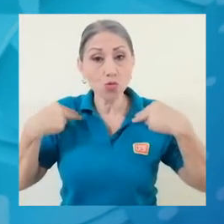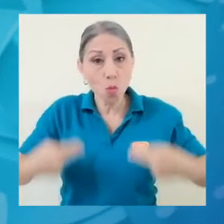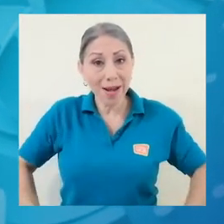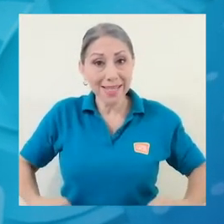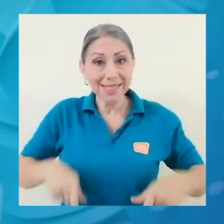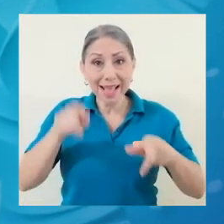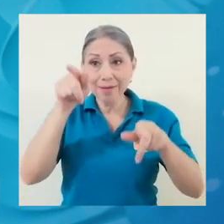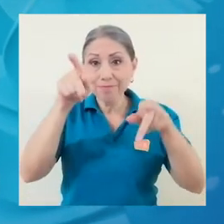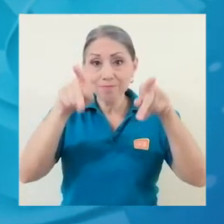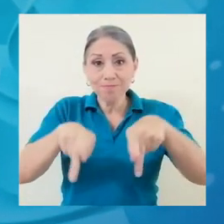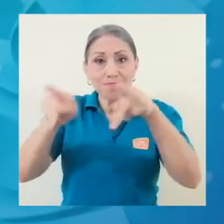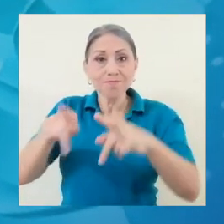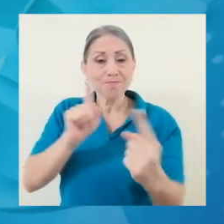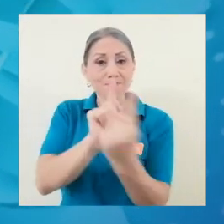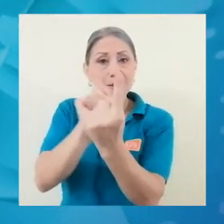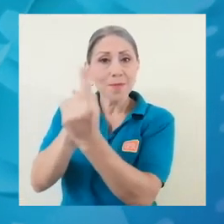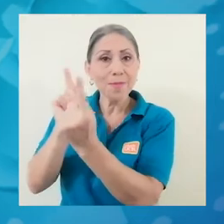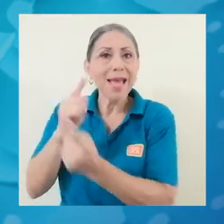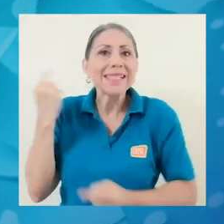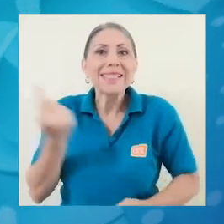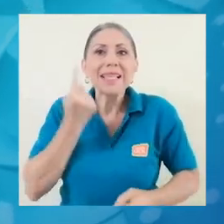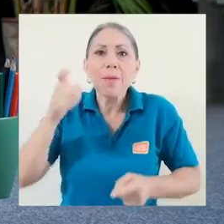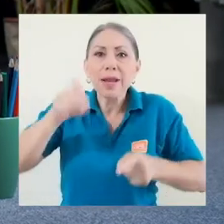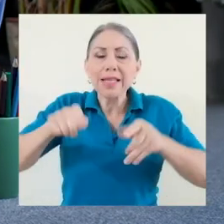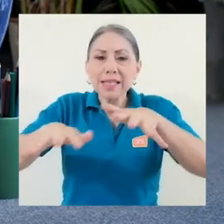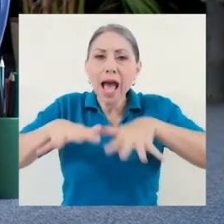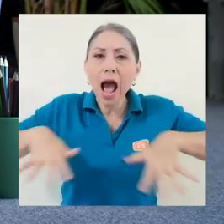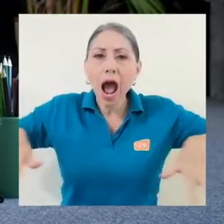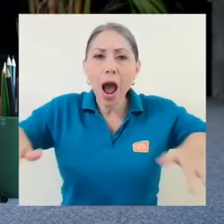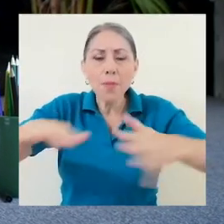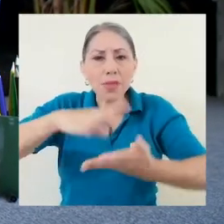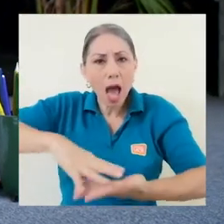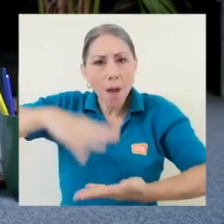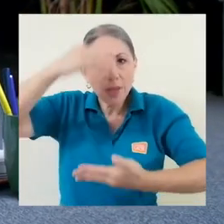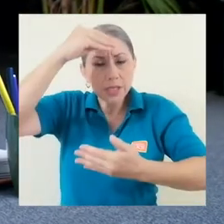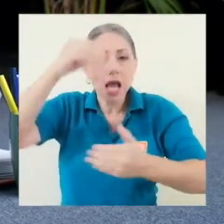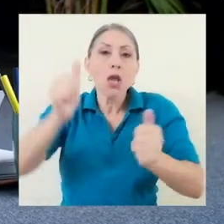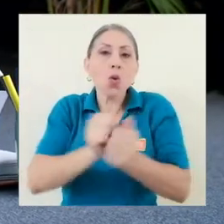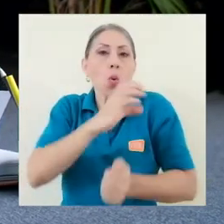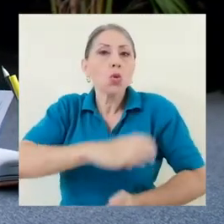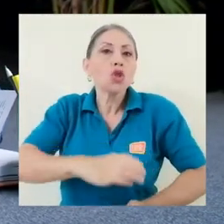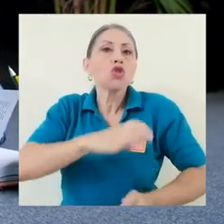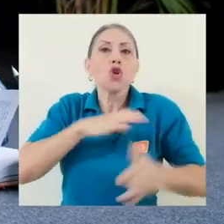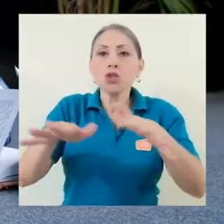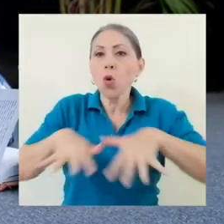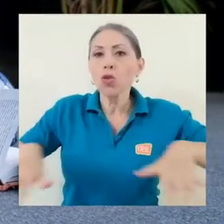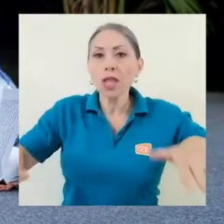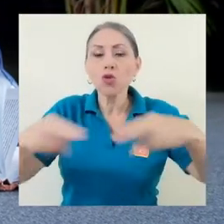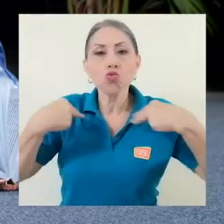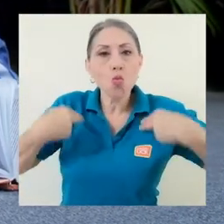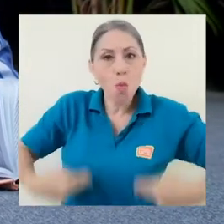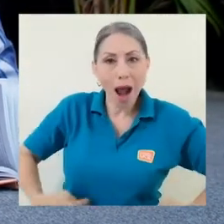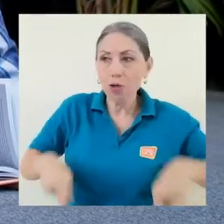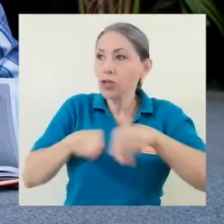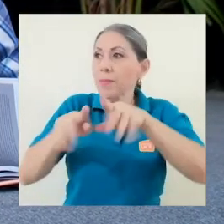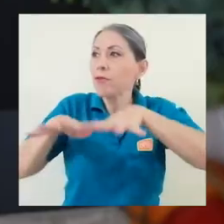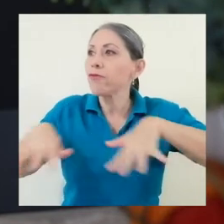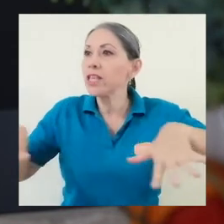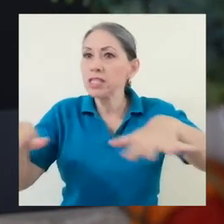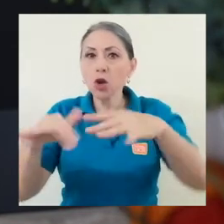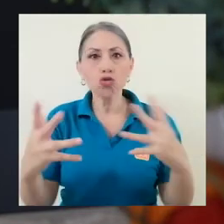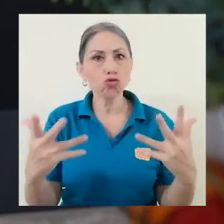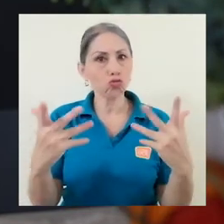Siempre va a requerir de ambiente, de aprendizaje, con condiciones y contextos tanto humanos como físicos adecuados.